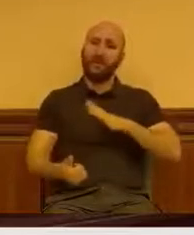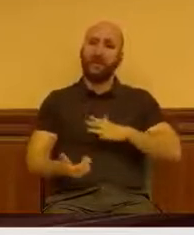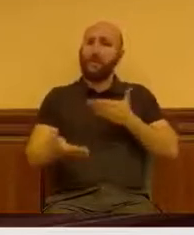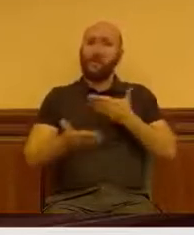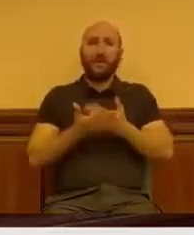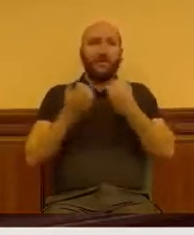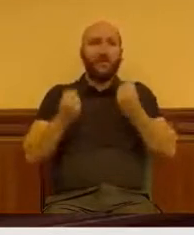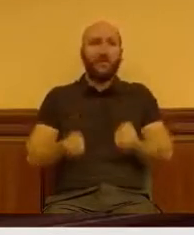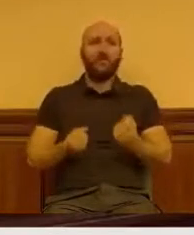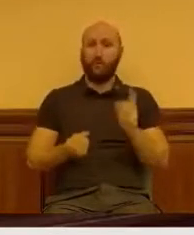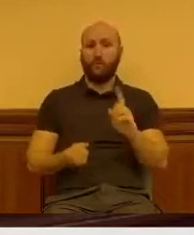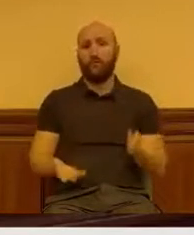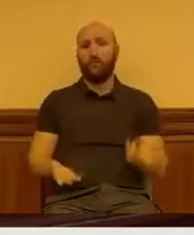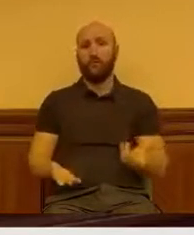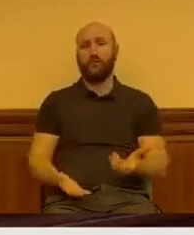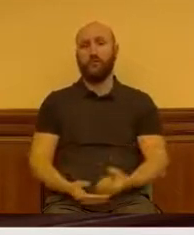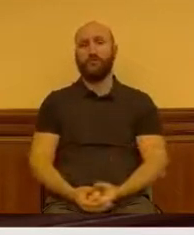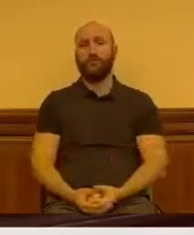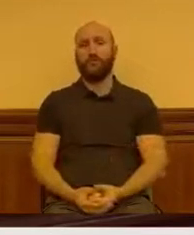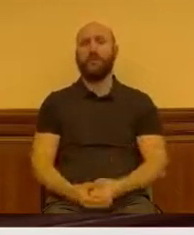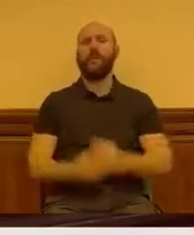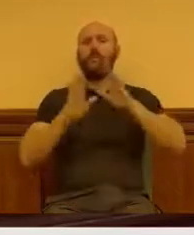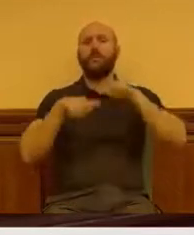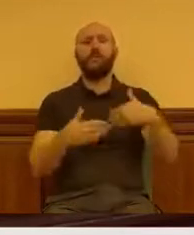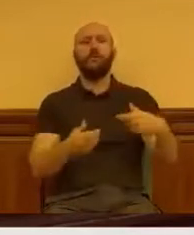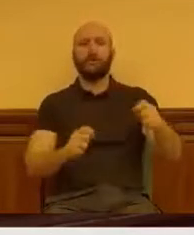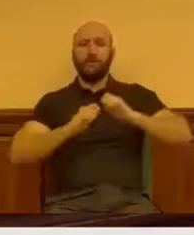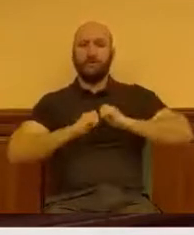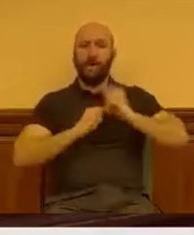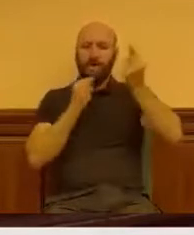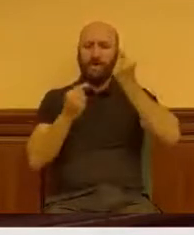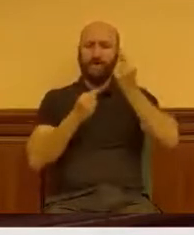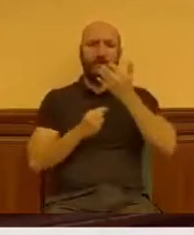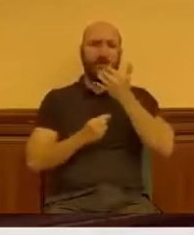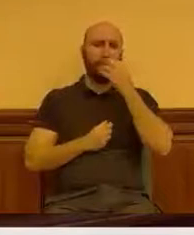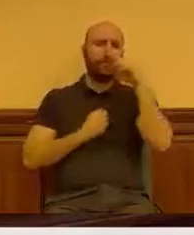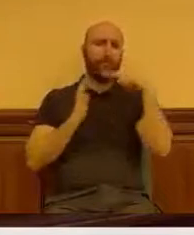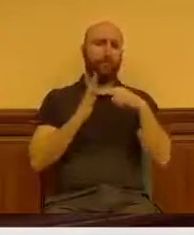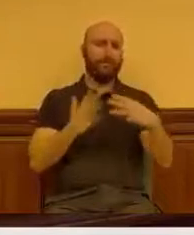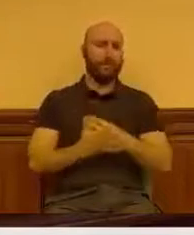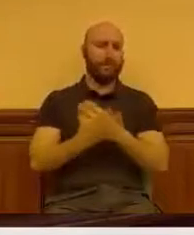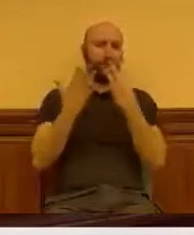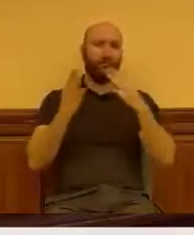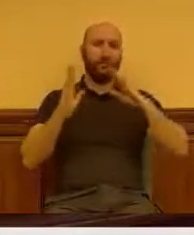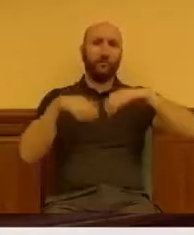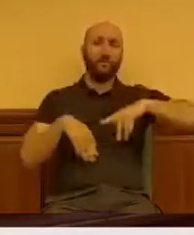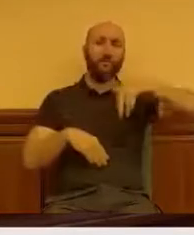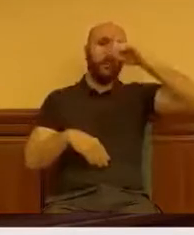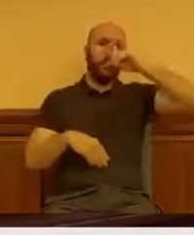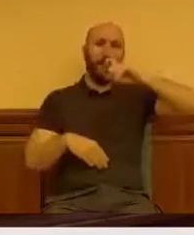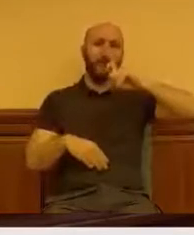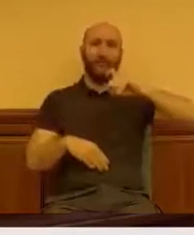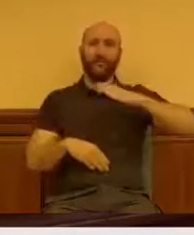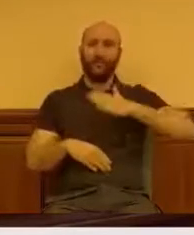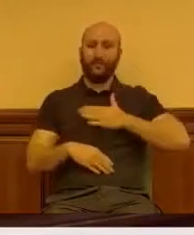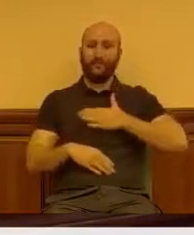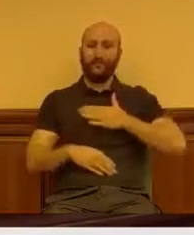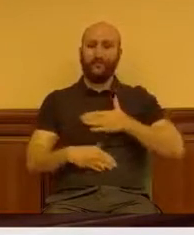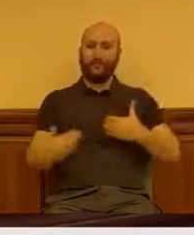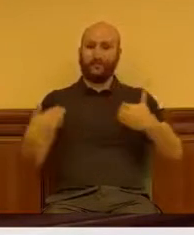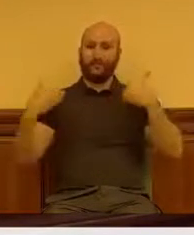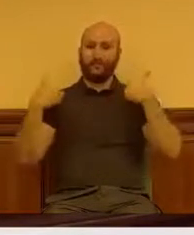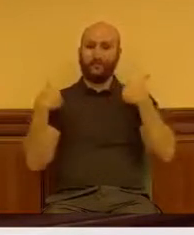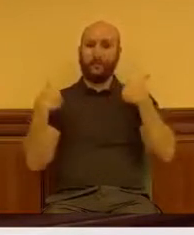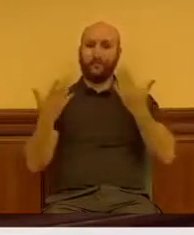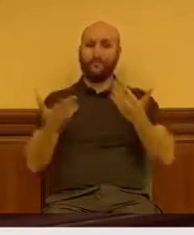Y, por último, le pido también que me diga un dato. En 2018, que fue el último año completo de mi gestión, las ayudas